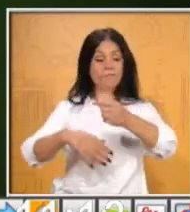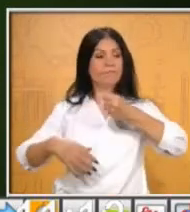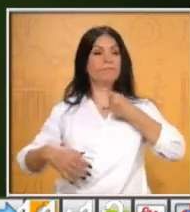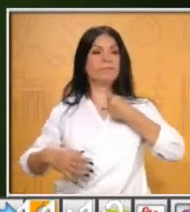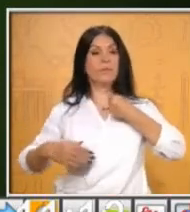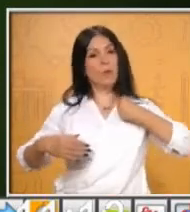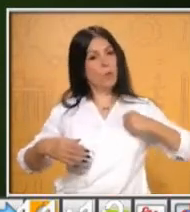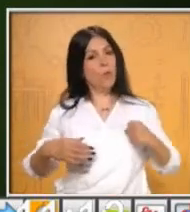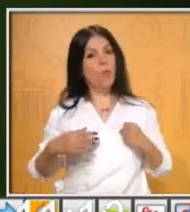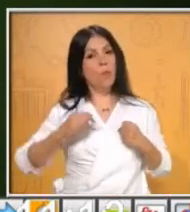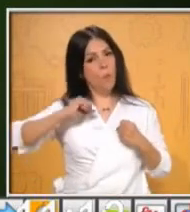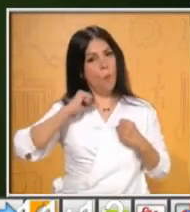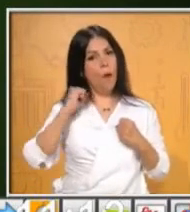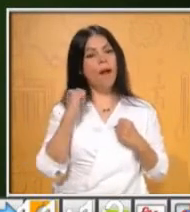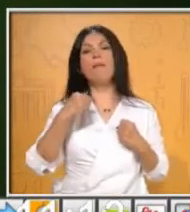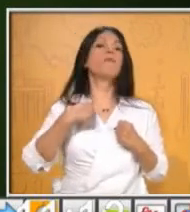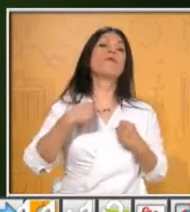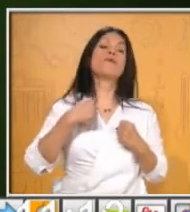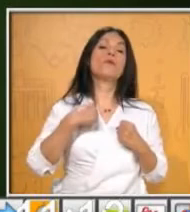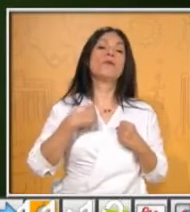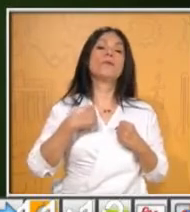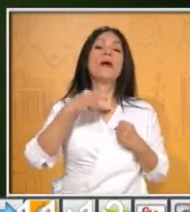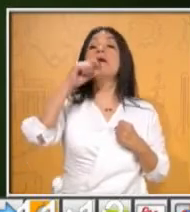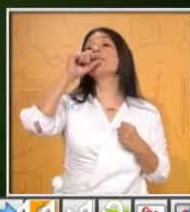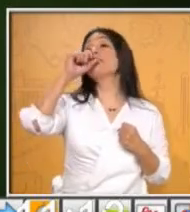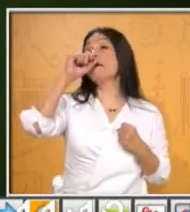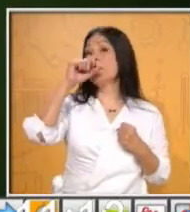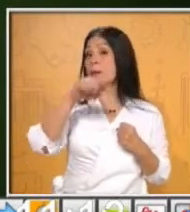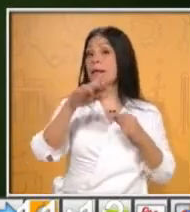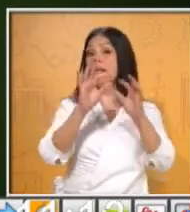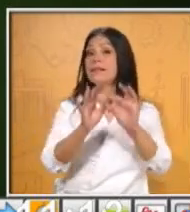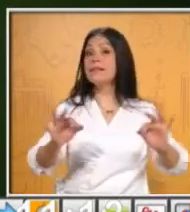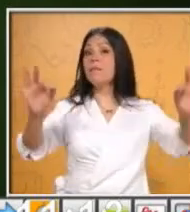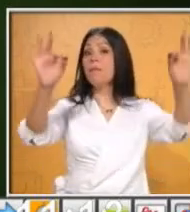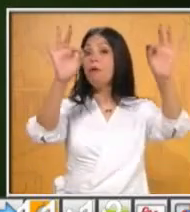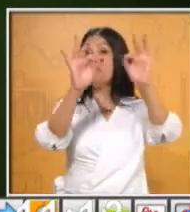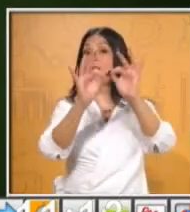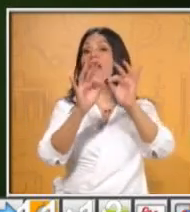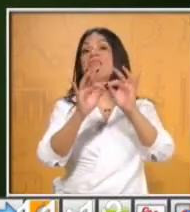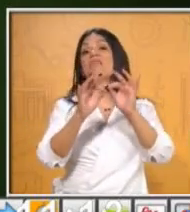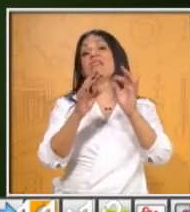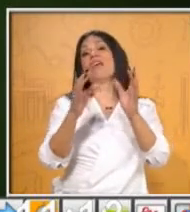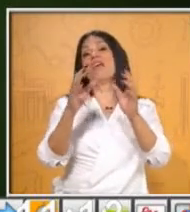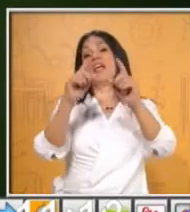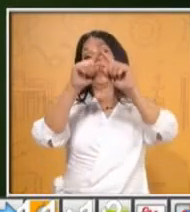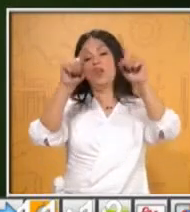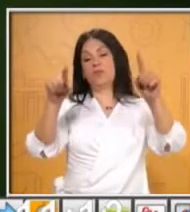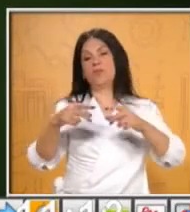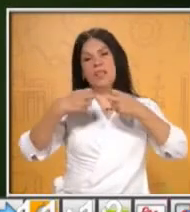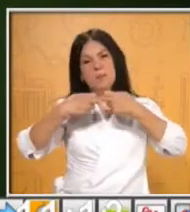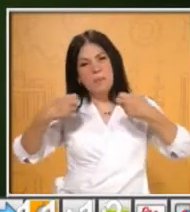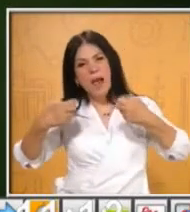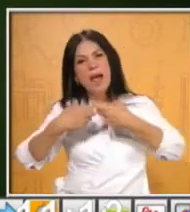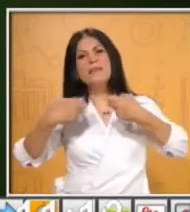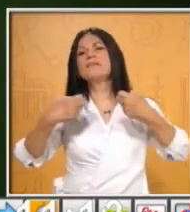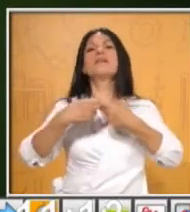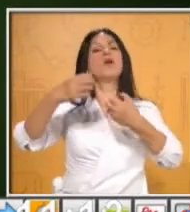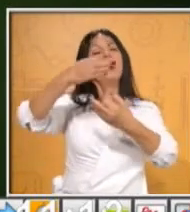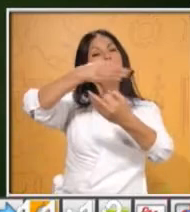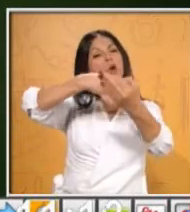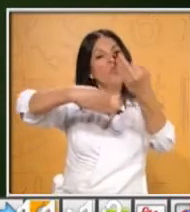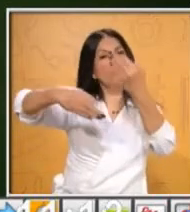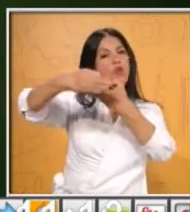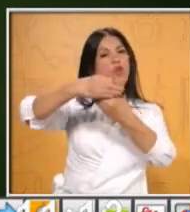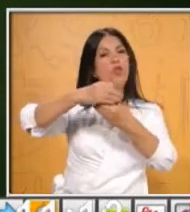es recomendable reciclar, reducir y reutilizar. Y otra cosa muy